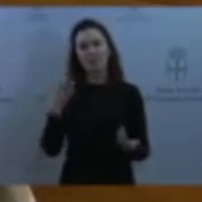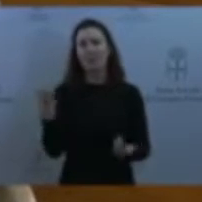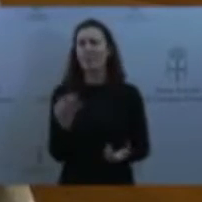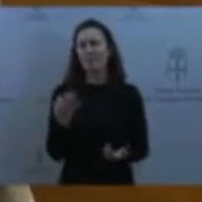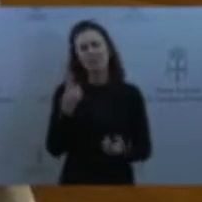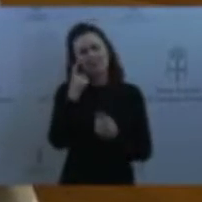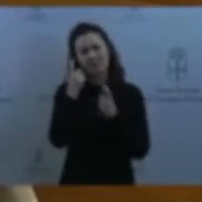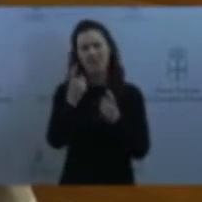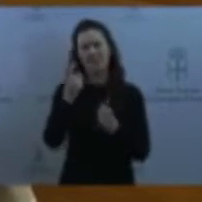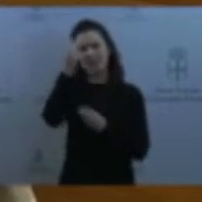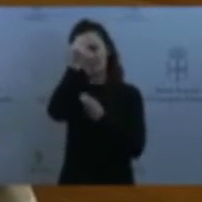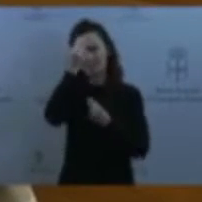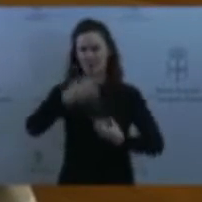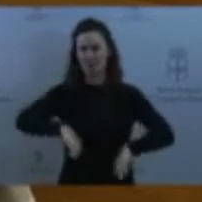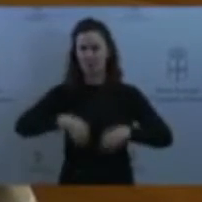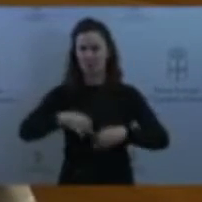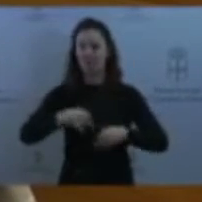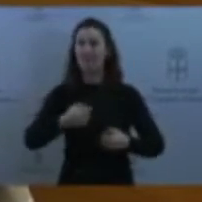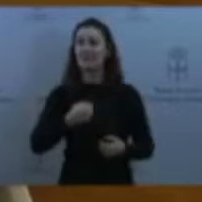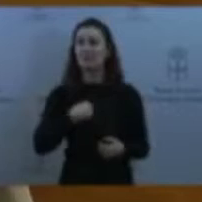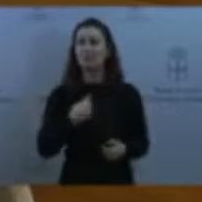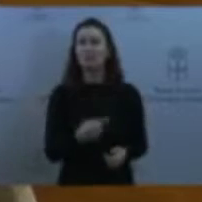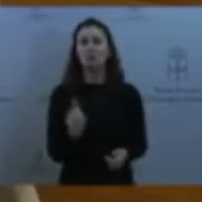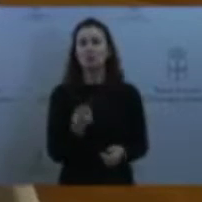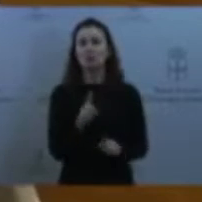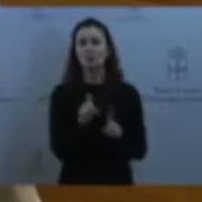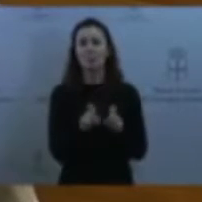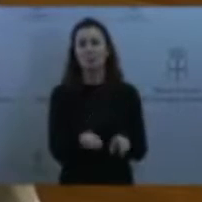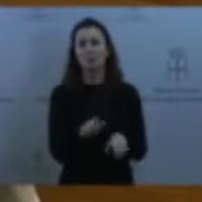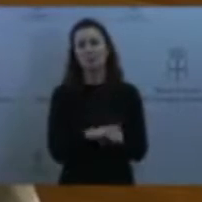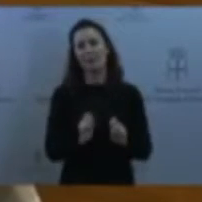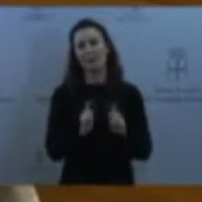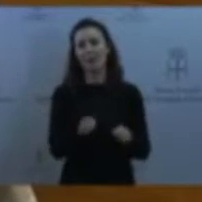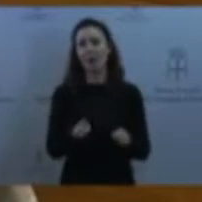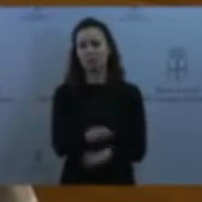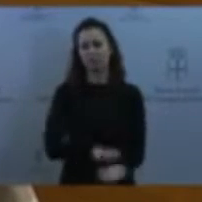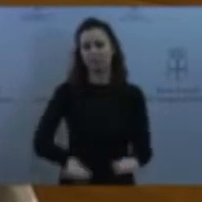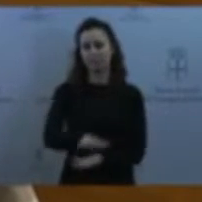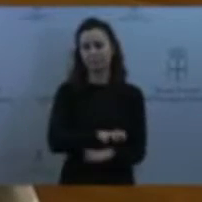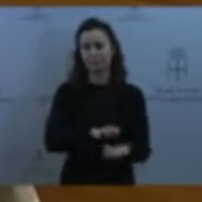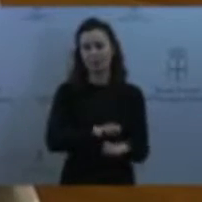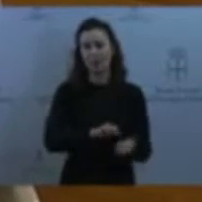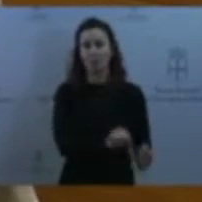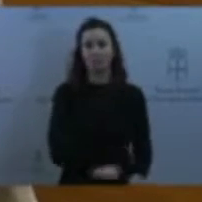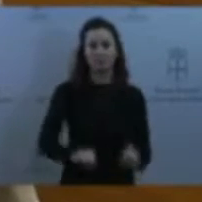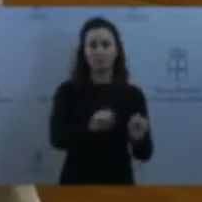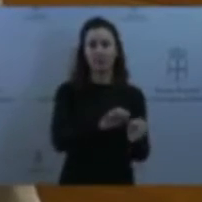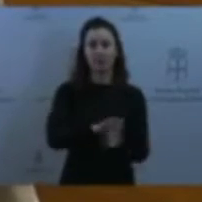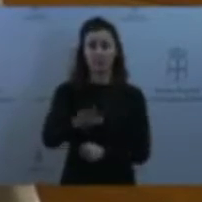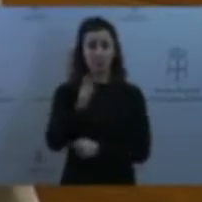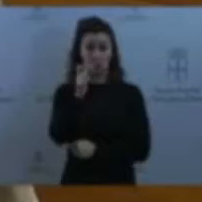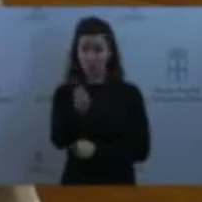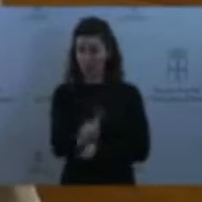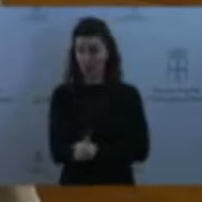utilizar esta pregunta para alimentar un conflicto entre ecologismo y mundo rural, todo lo contrario. Ya que realmente, si traemos esto aquí,